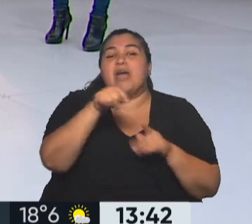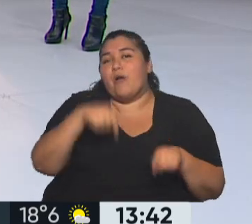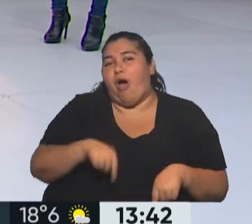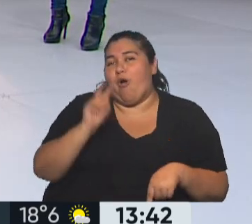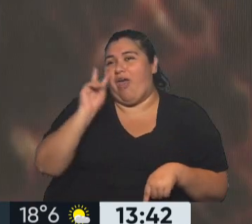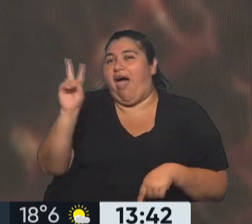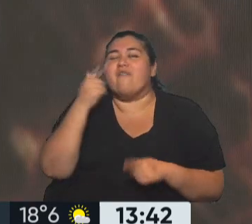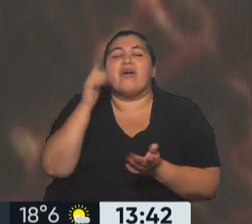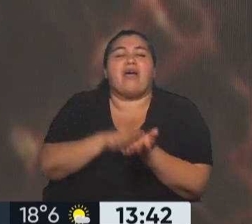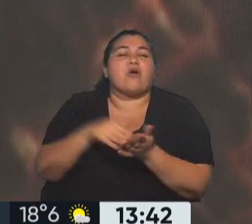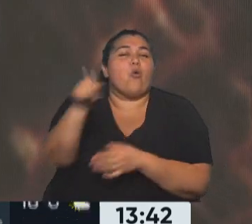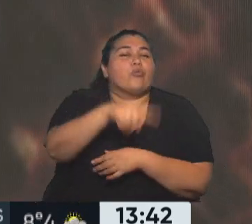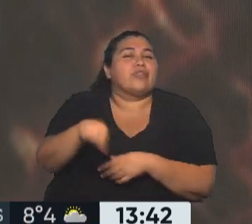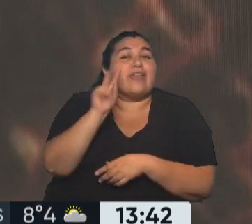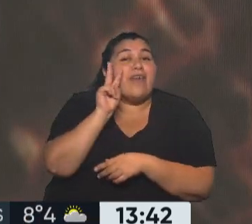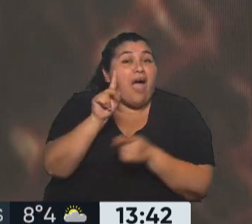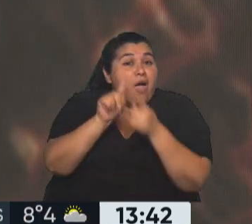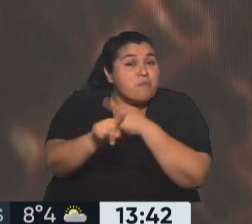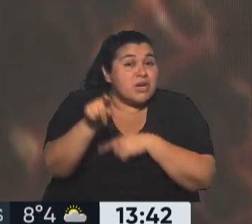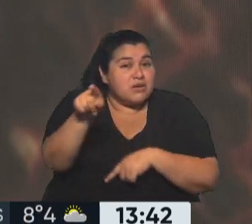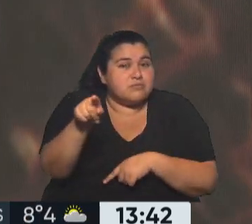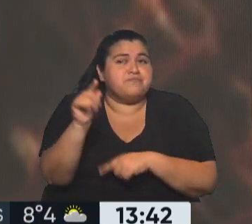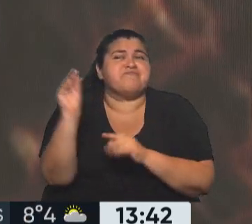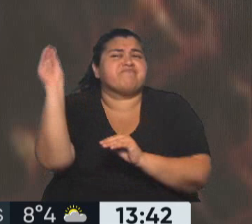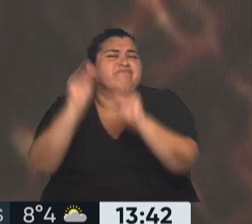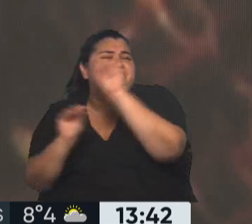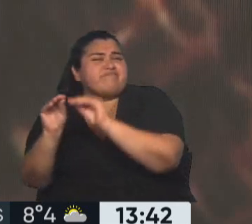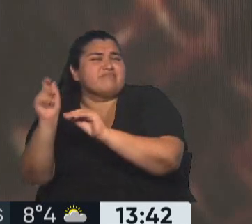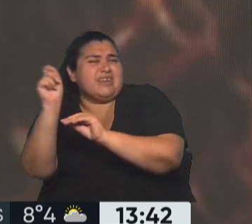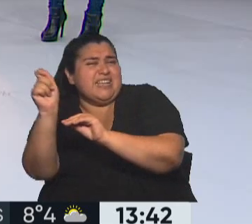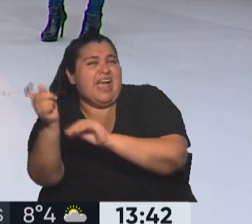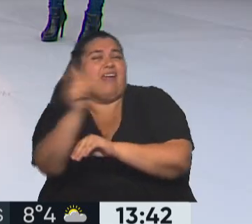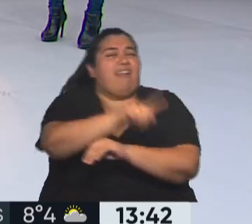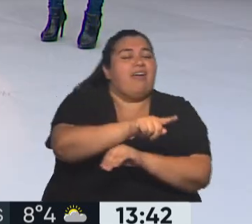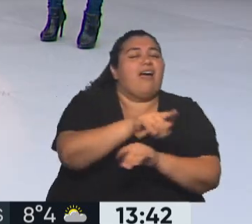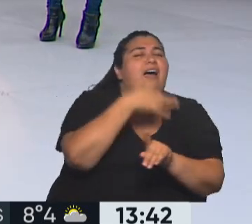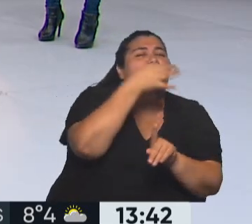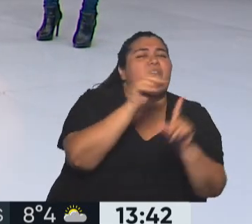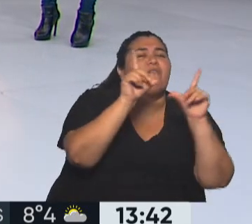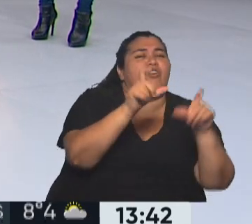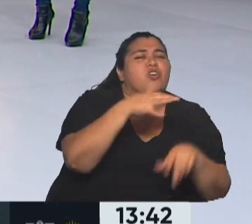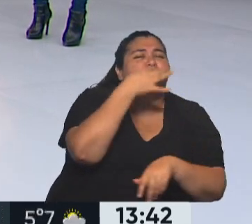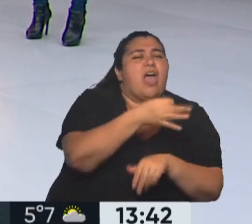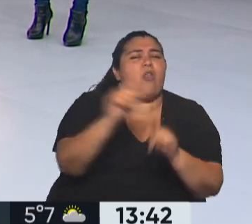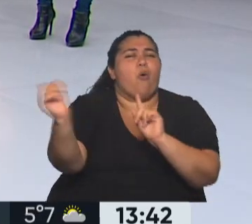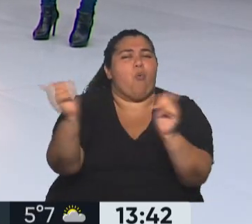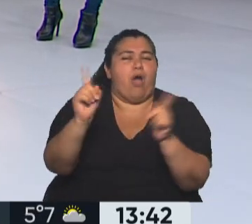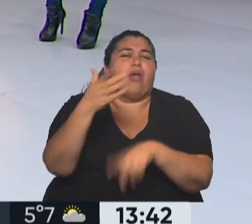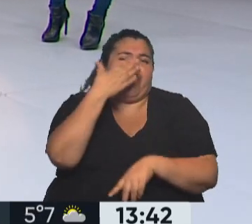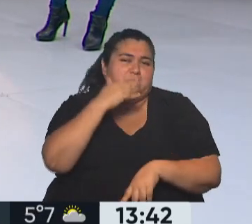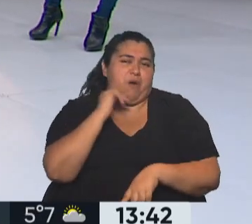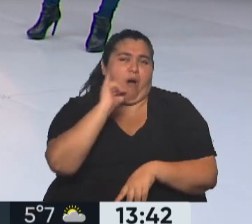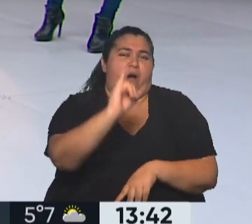Vamos a adivinar en vivo cuál está hecha con inteligencia artificial, cuál es real y después les digo la respuesta